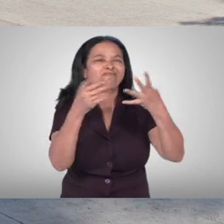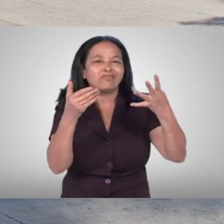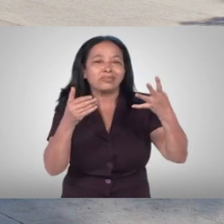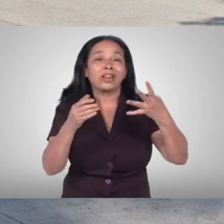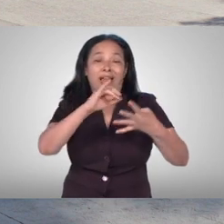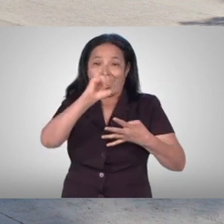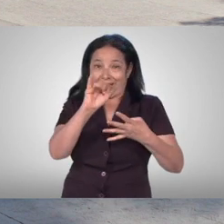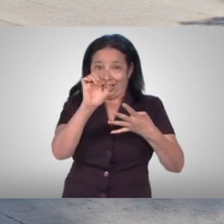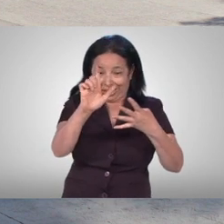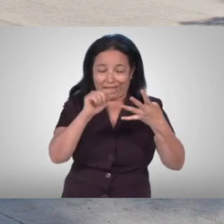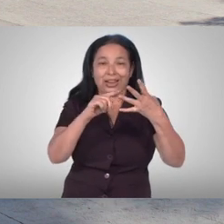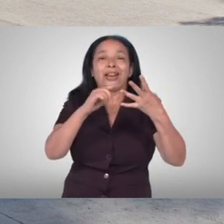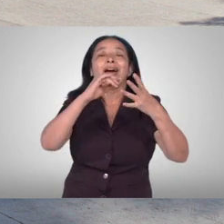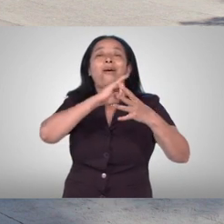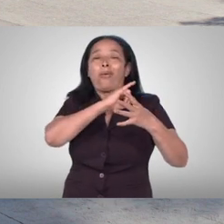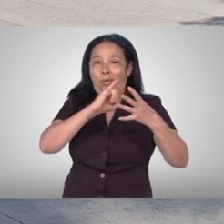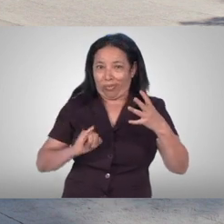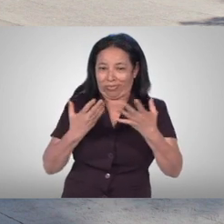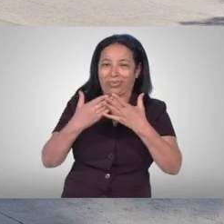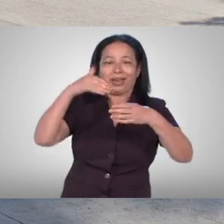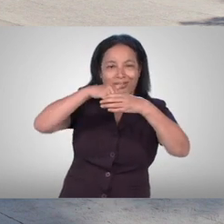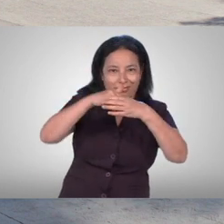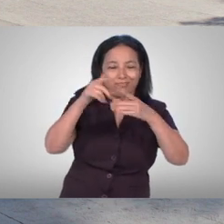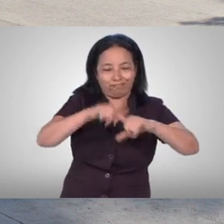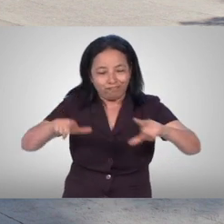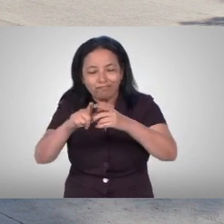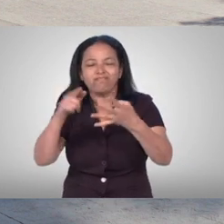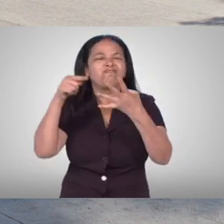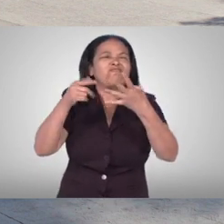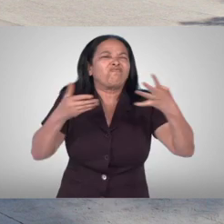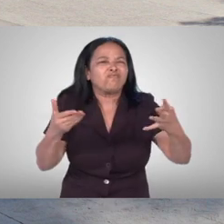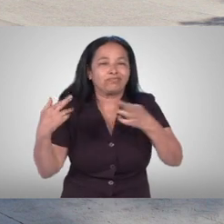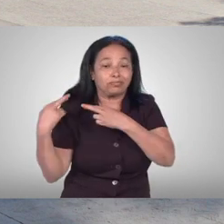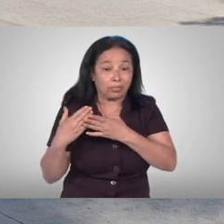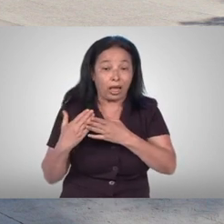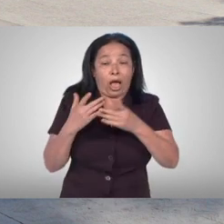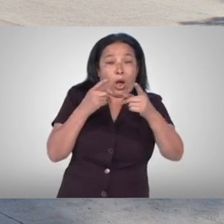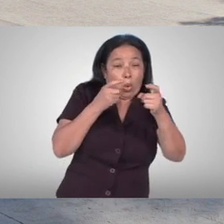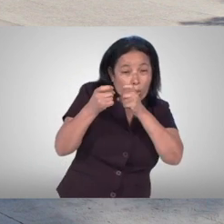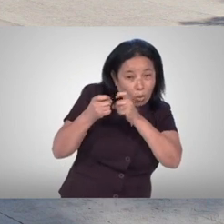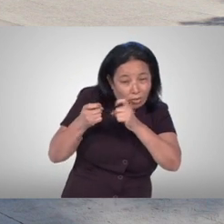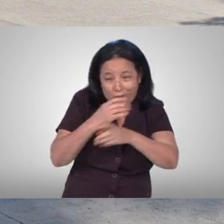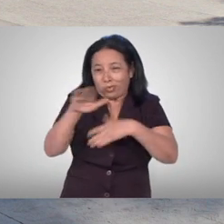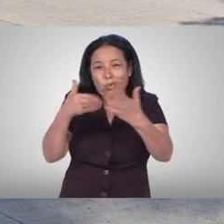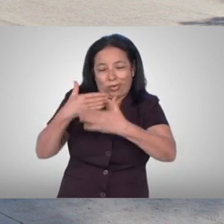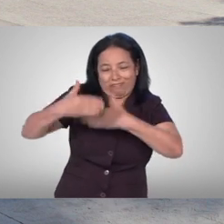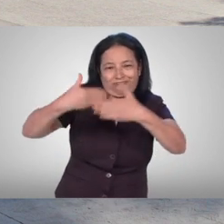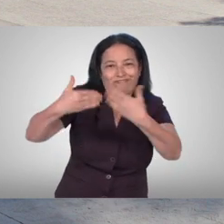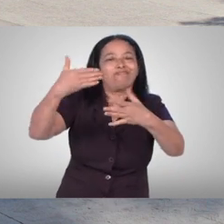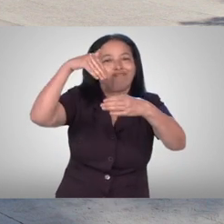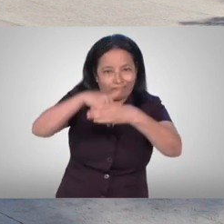importante que tú como estudiante conozcas es la Junta Electoral Local. Esta es la entidad encargada de coordinar,